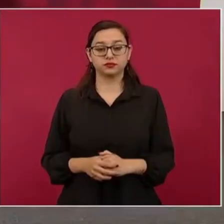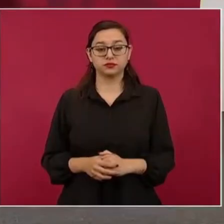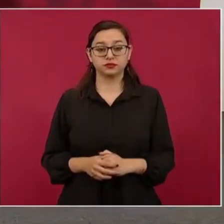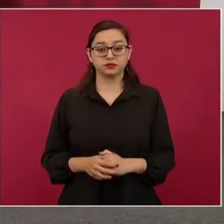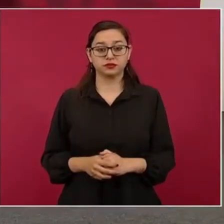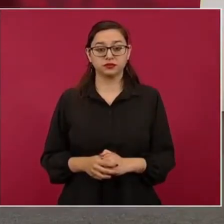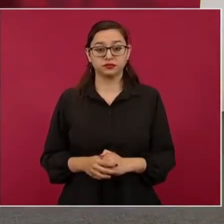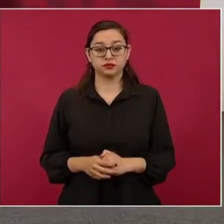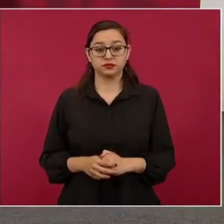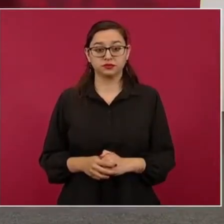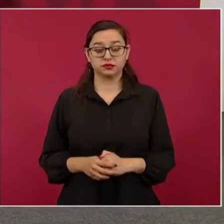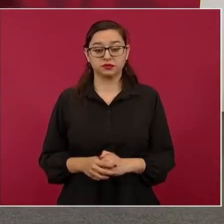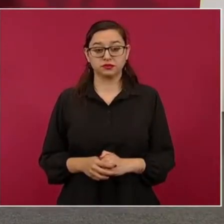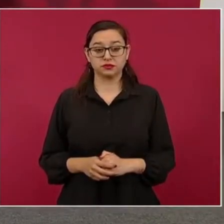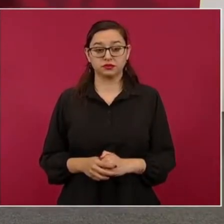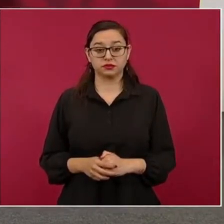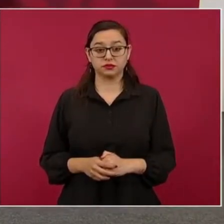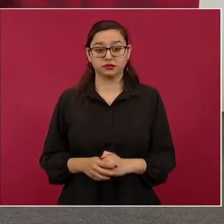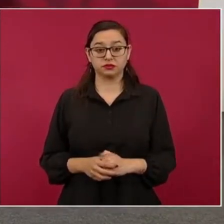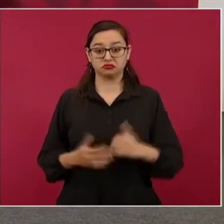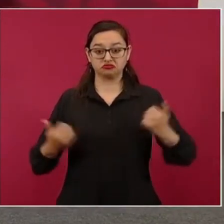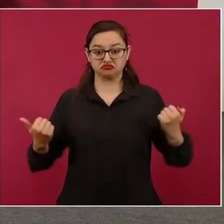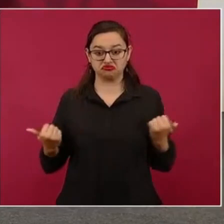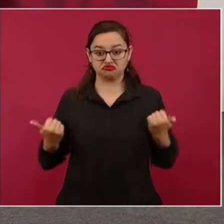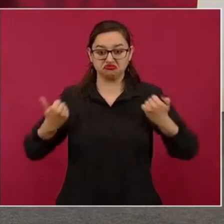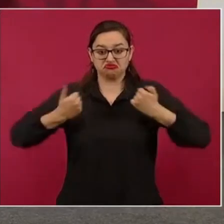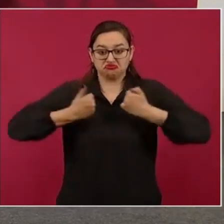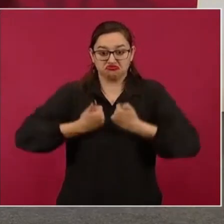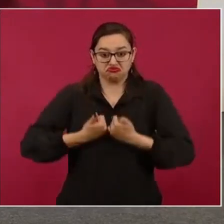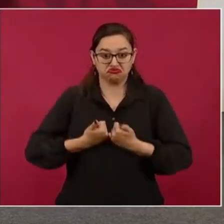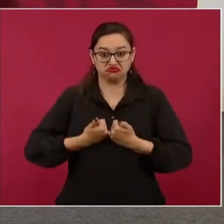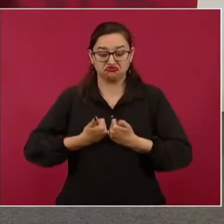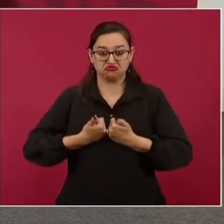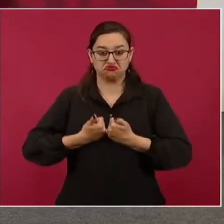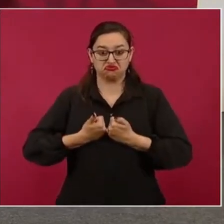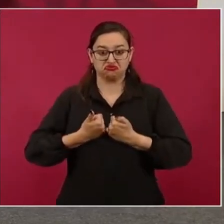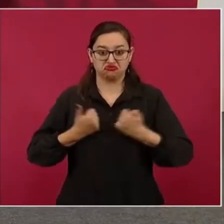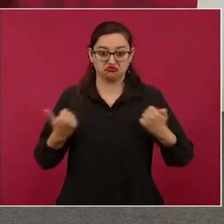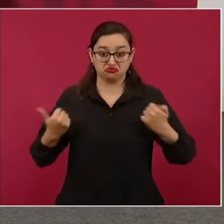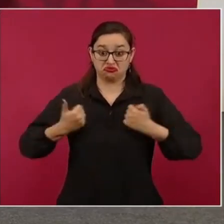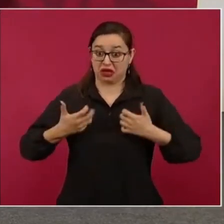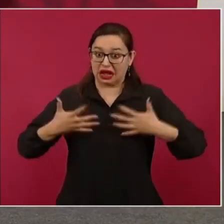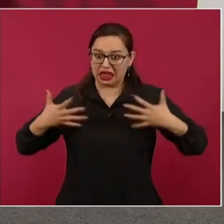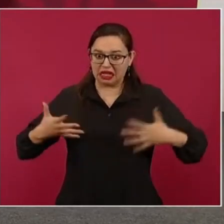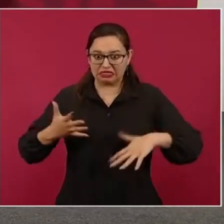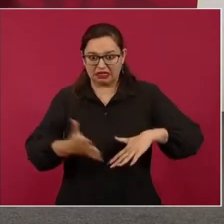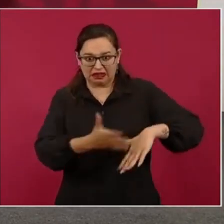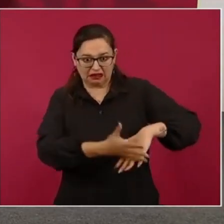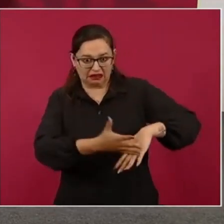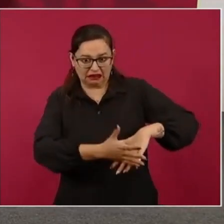chamarra, un chaleco que le quedaba hasta